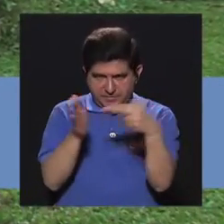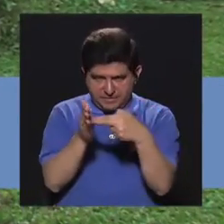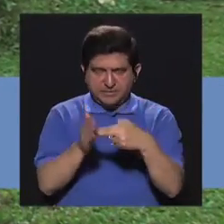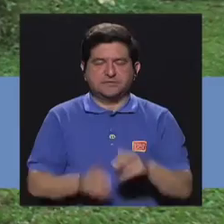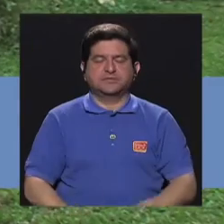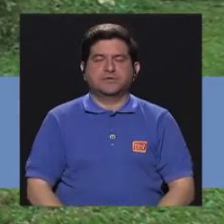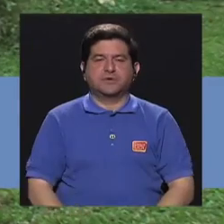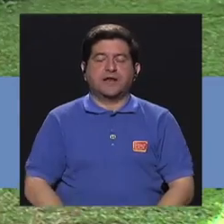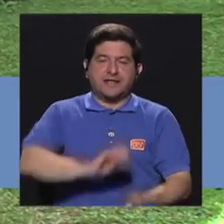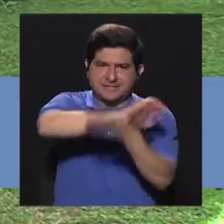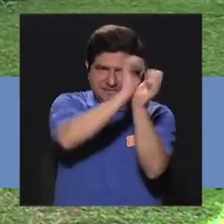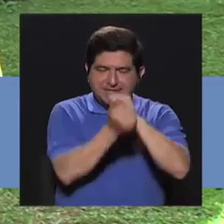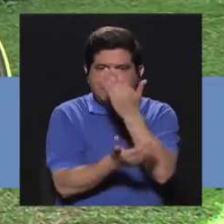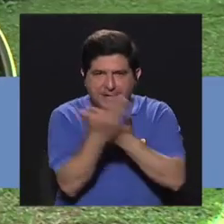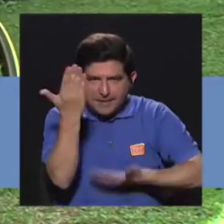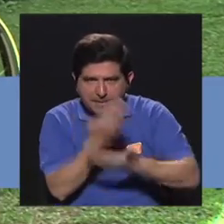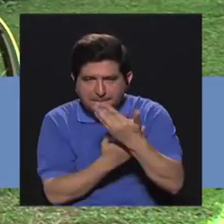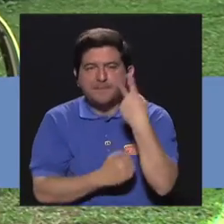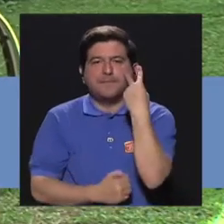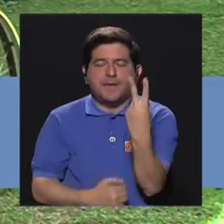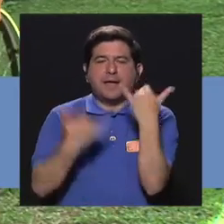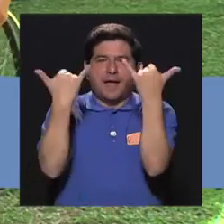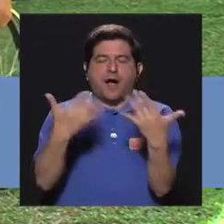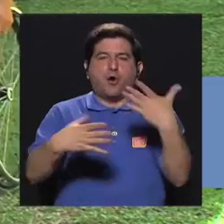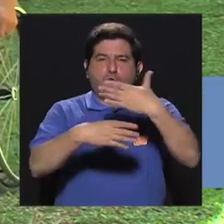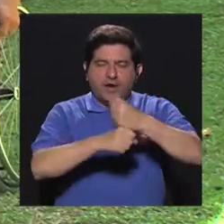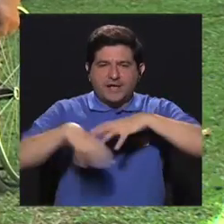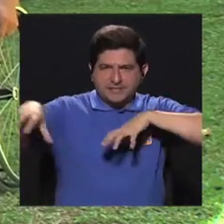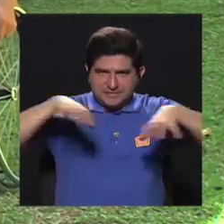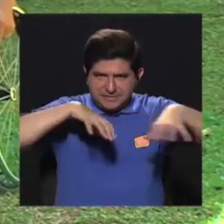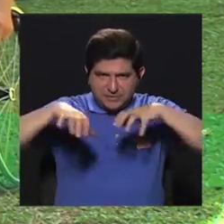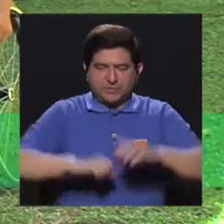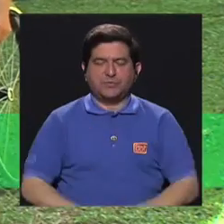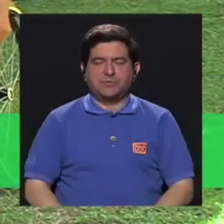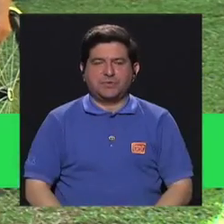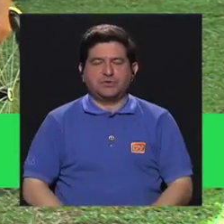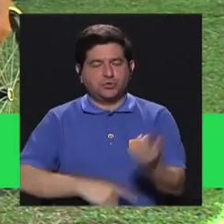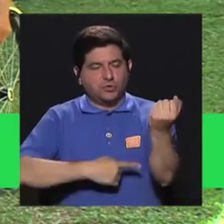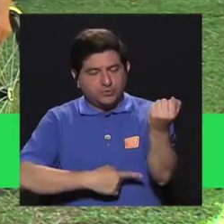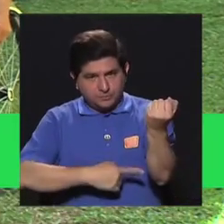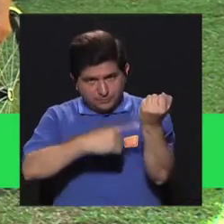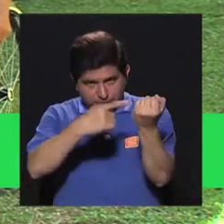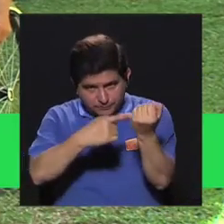repeticiones. Vamos a hacer un cambio también de mano para que vean cómo se hace el movimiento.